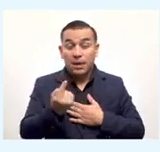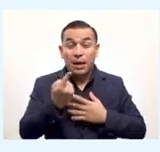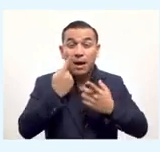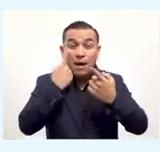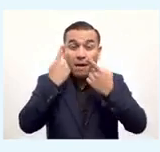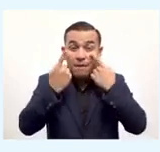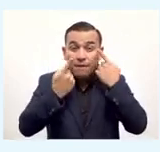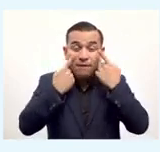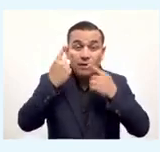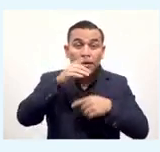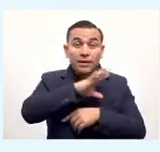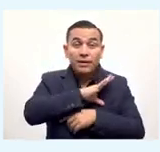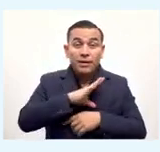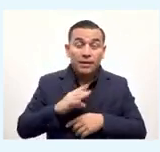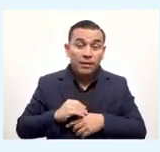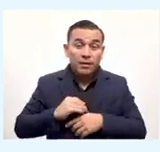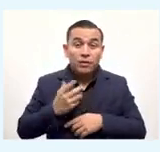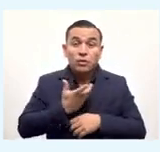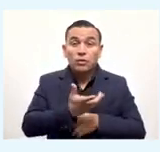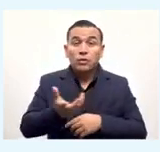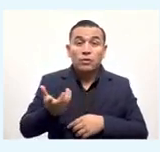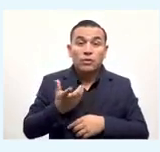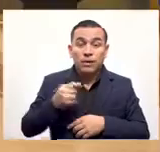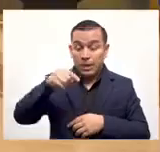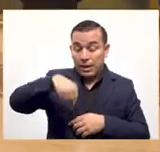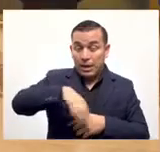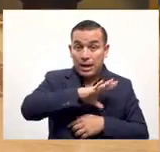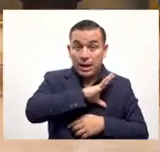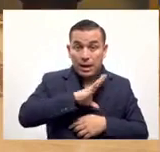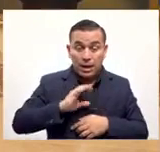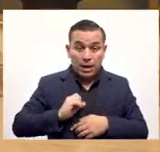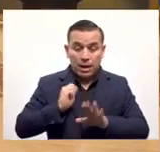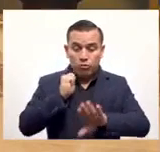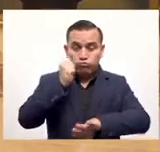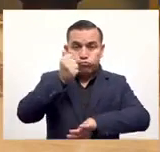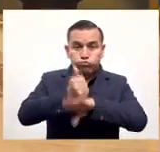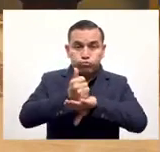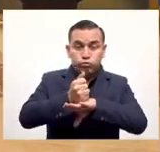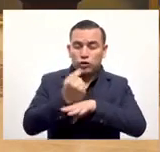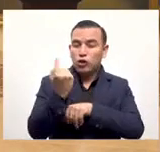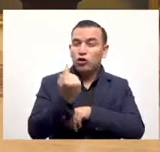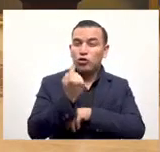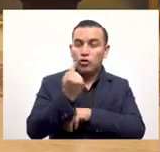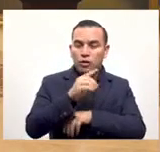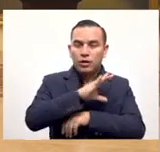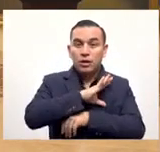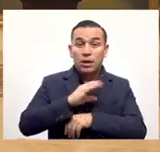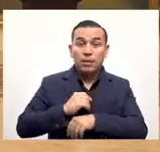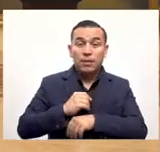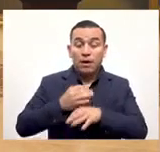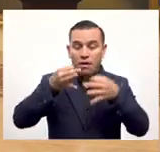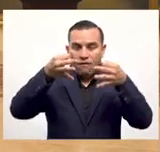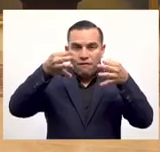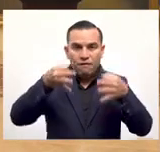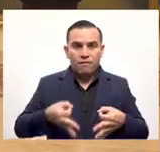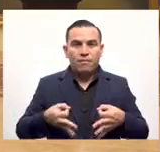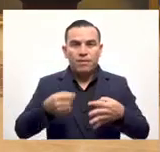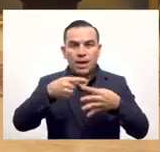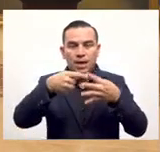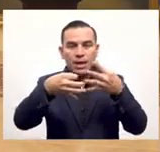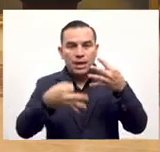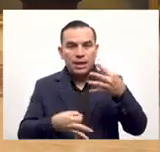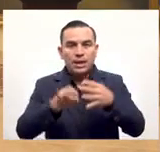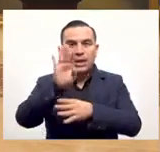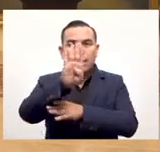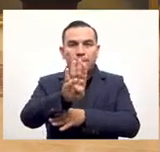Los turistas vienen a El Salvador atraídos por el hecho de que El Salvador es el único país del mundo que tiene Bitcoin como moneda de curso legal.